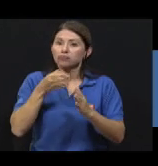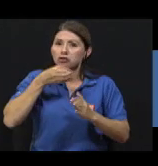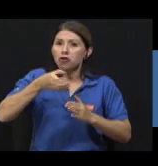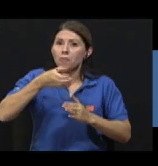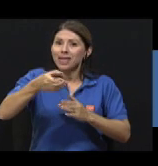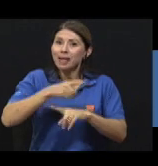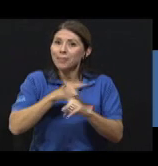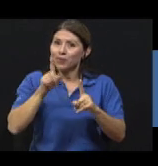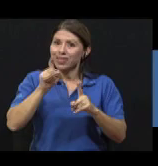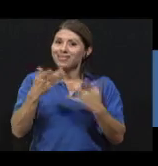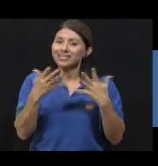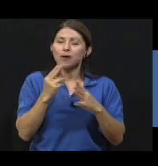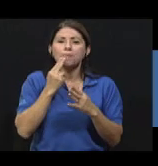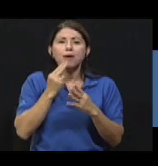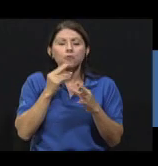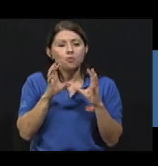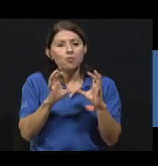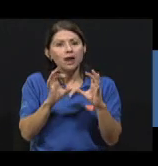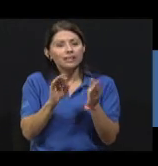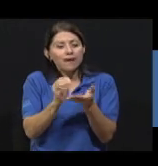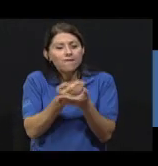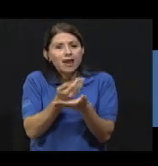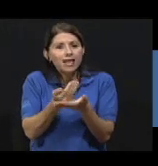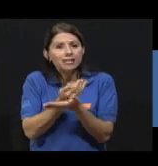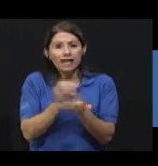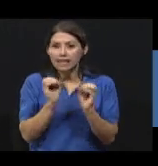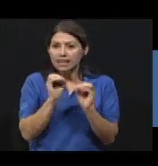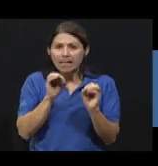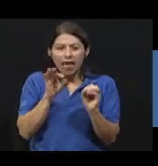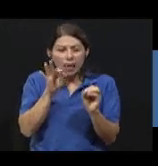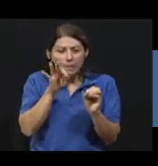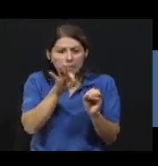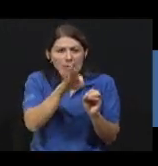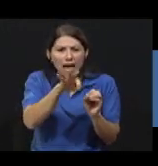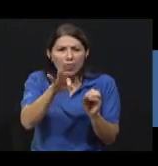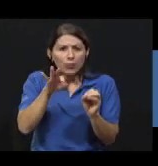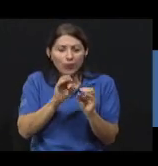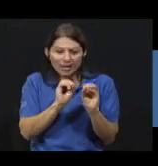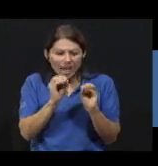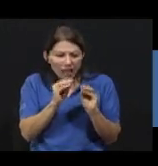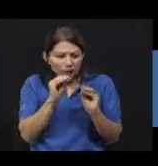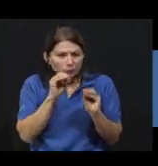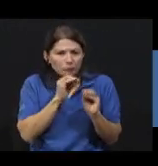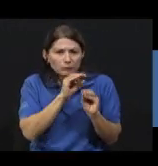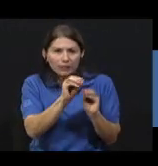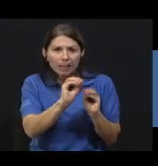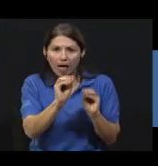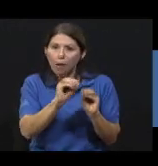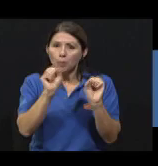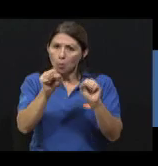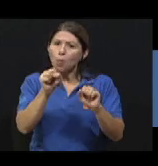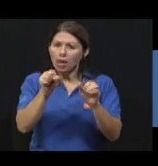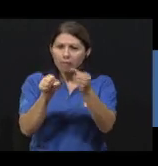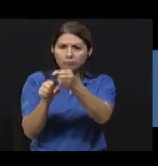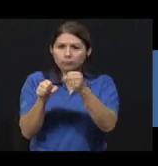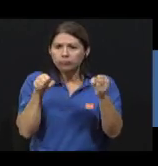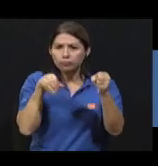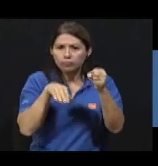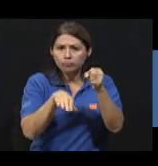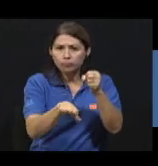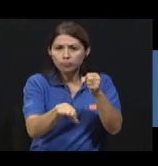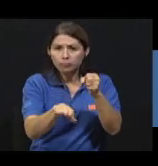maduras, frescas y no tengan picadura de mosquitos, moho o manchas. Es bueno hervir las verduras y dejarlas secar antes de